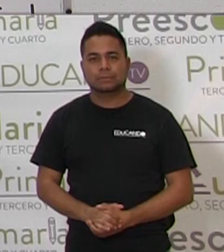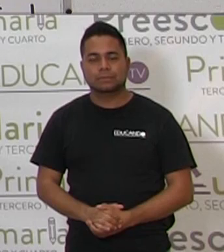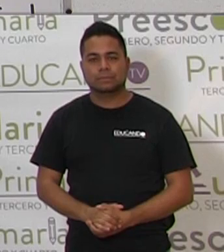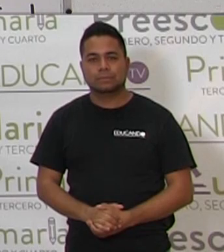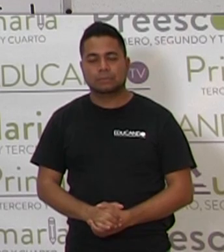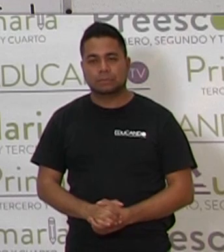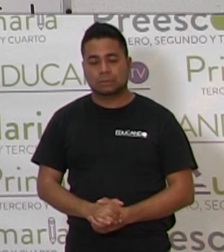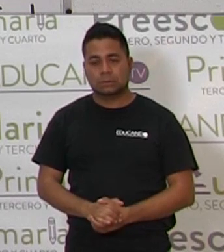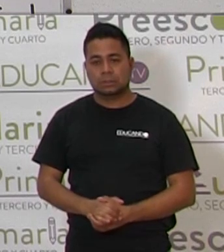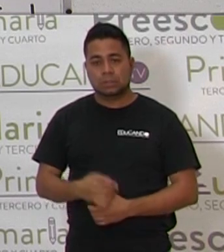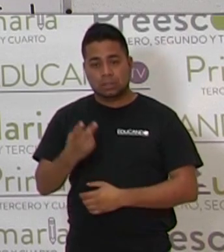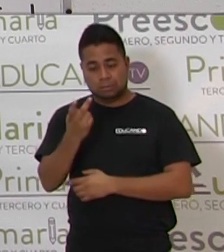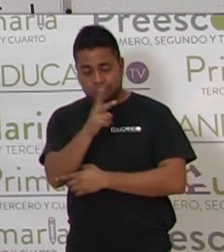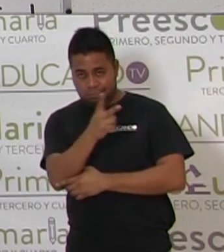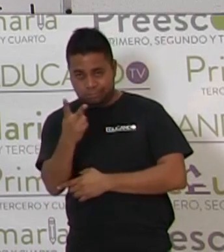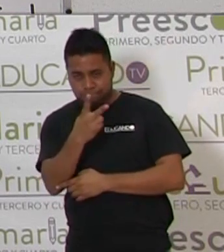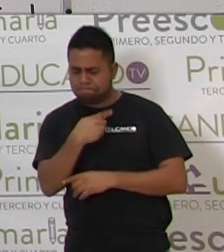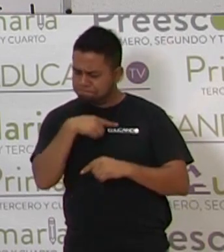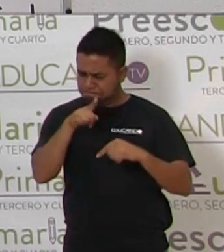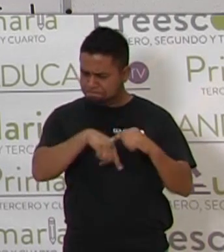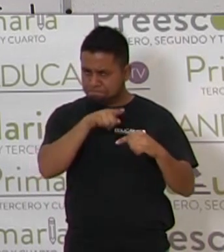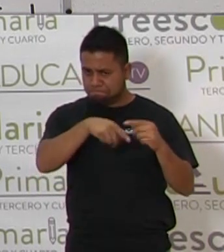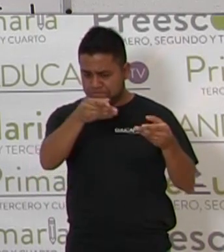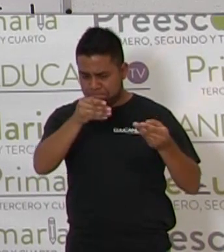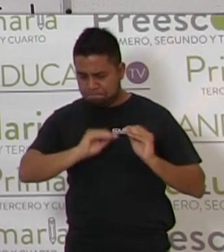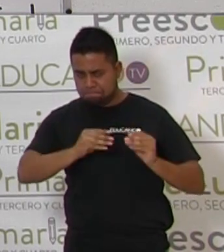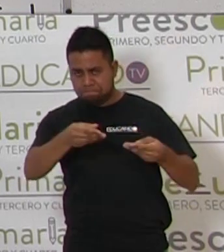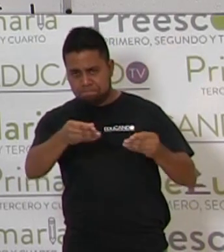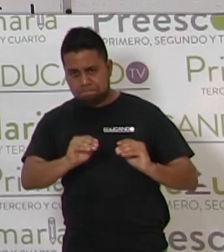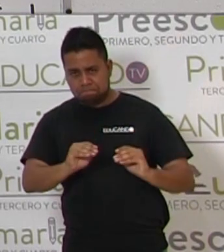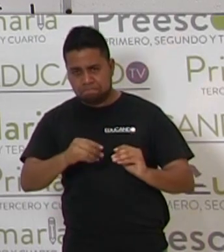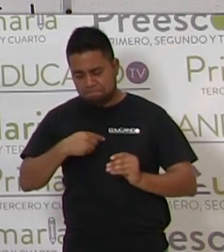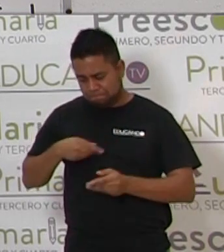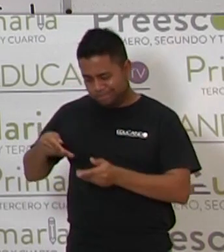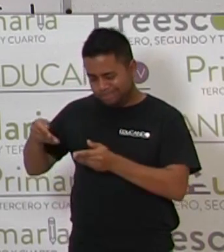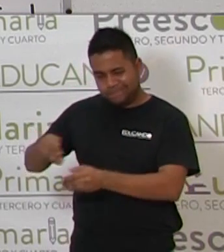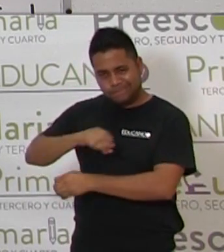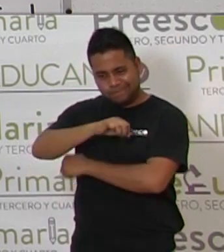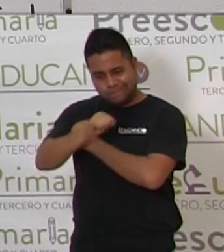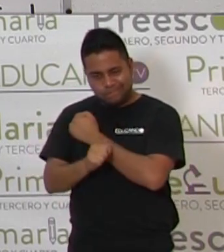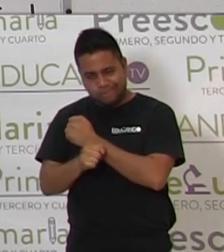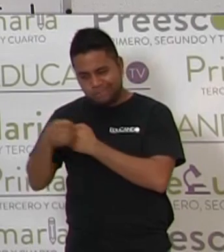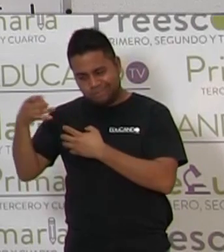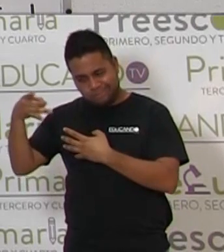las quito. Y las ponemos aquí, que son las que ya hemos visto.